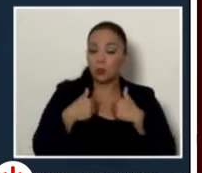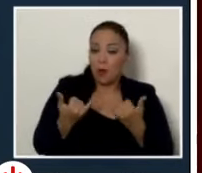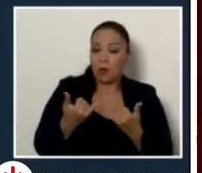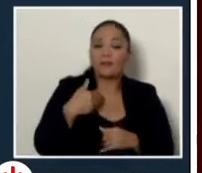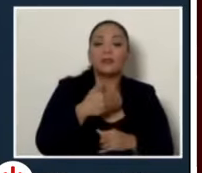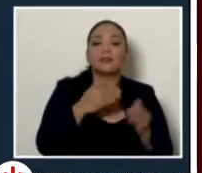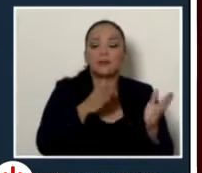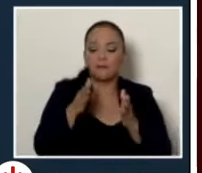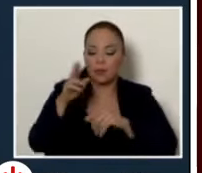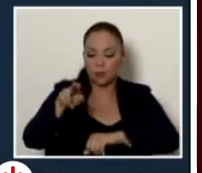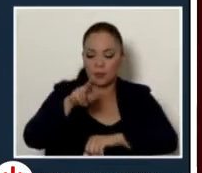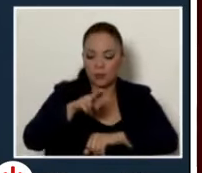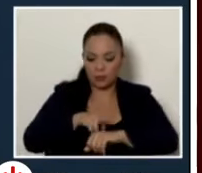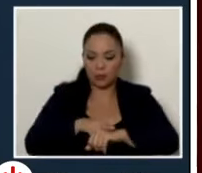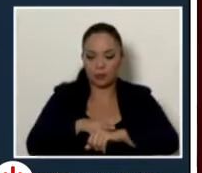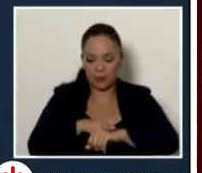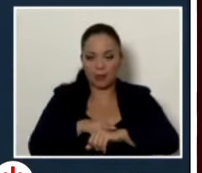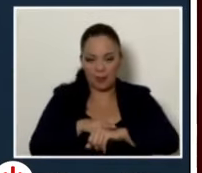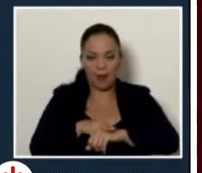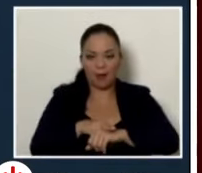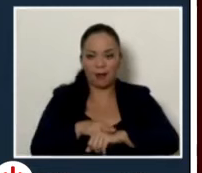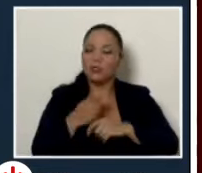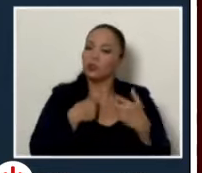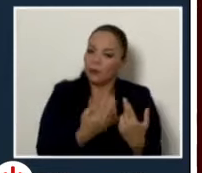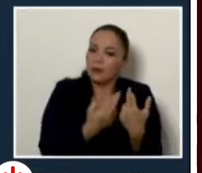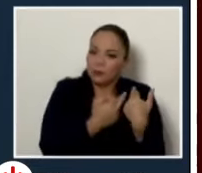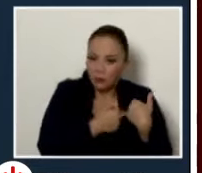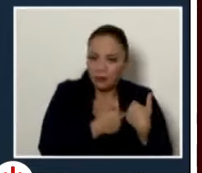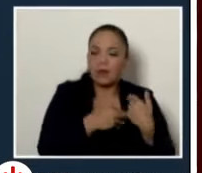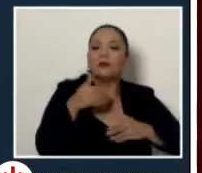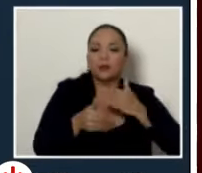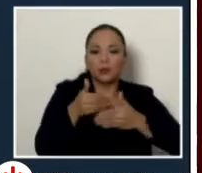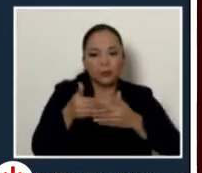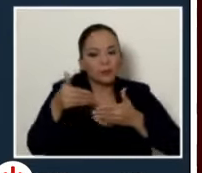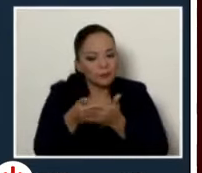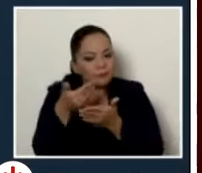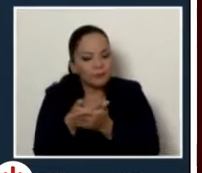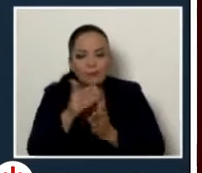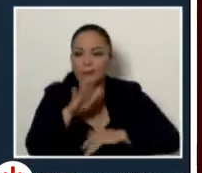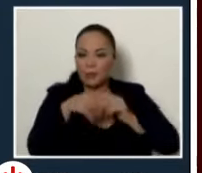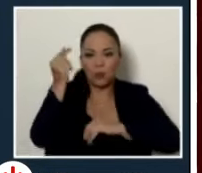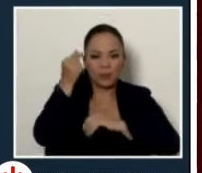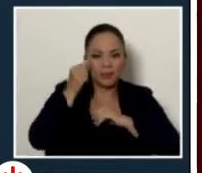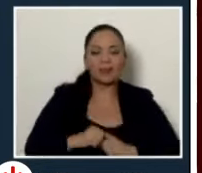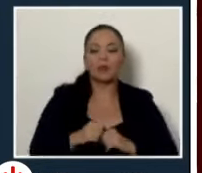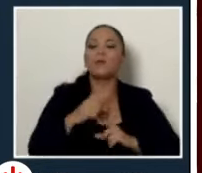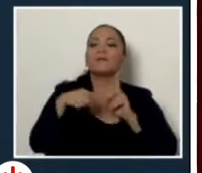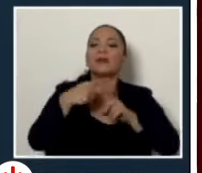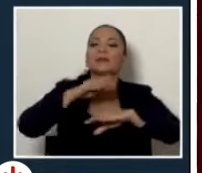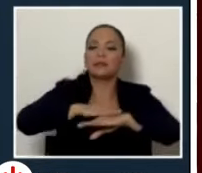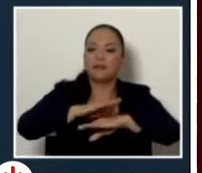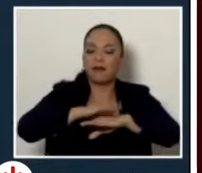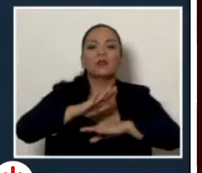que tiene la competencia de llevar adelante los procesos de modernización del estado y de avalar